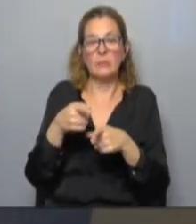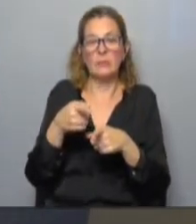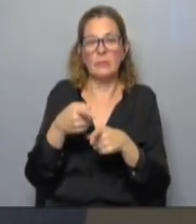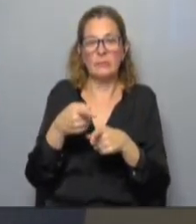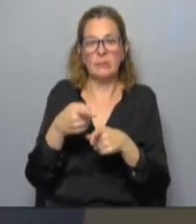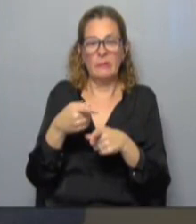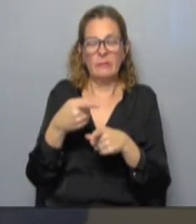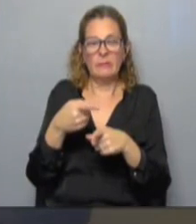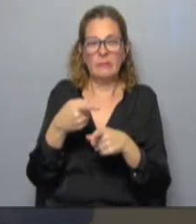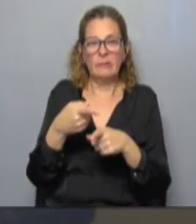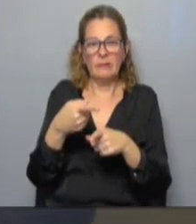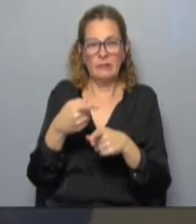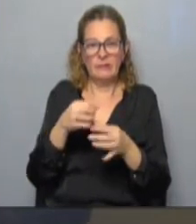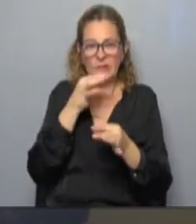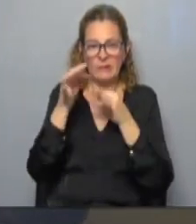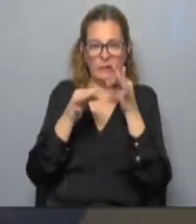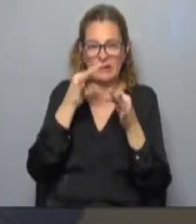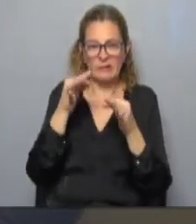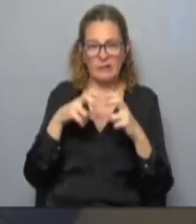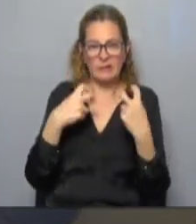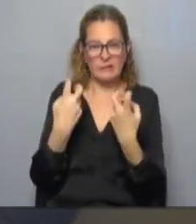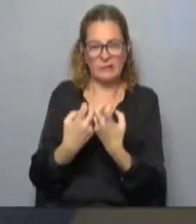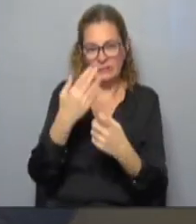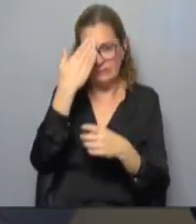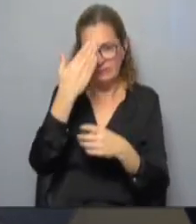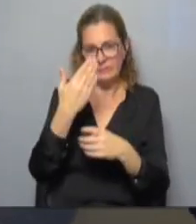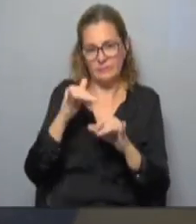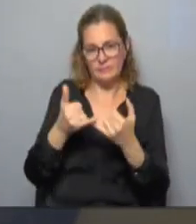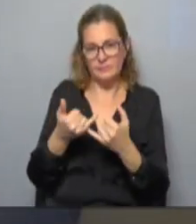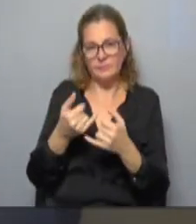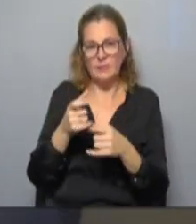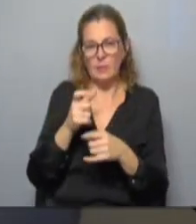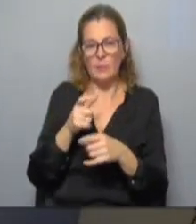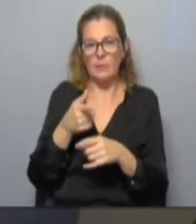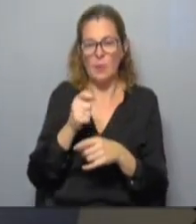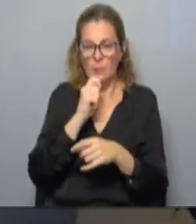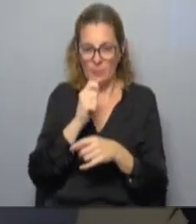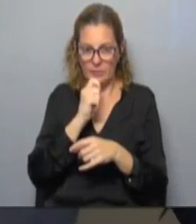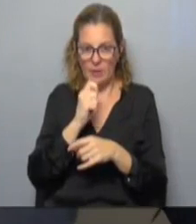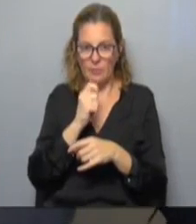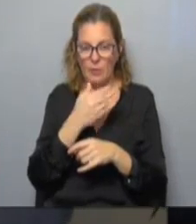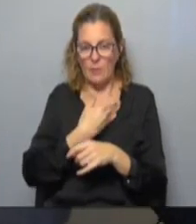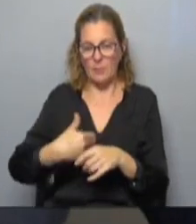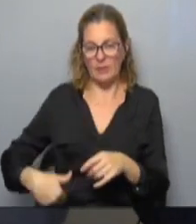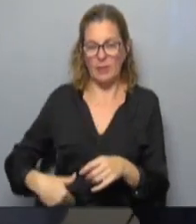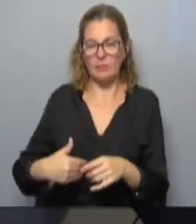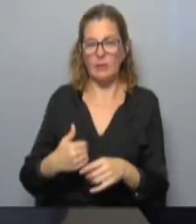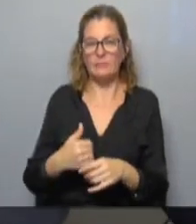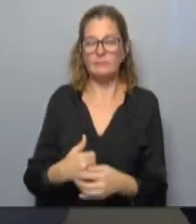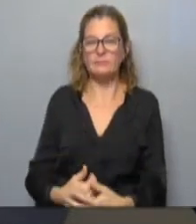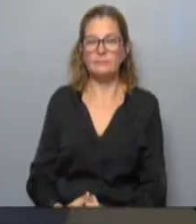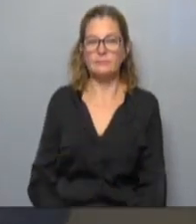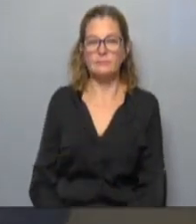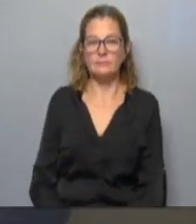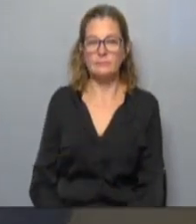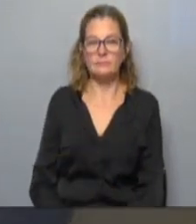lo que fue la declaración del plenario del Frente Amplio. Ya tendremos la palabra entonces del presidente del Frente Amplio, Fernando